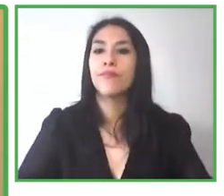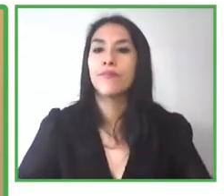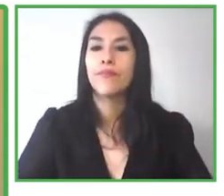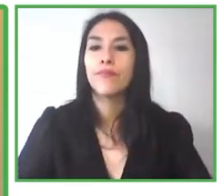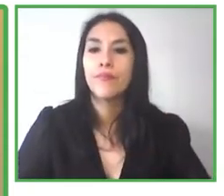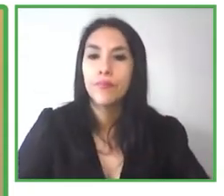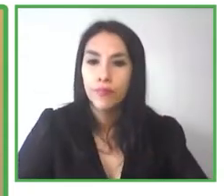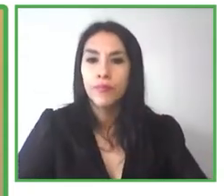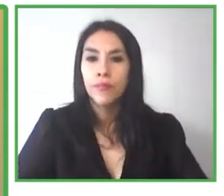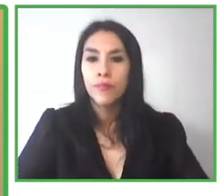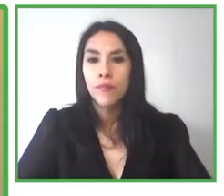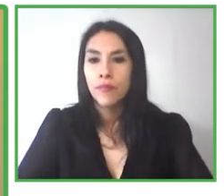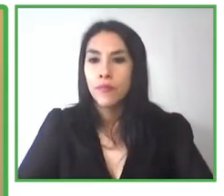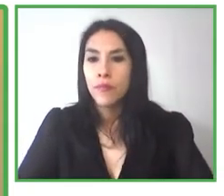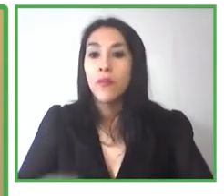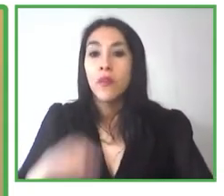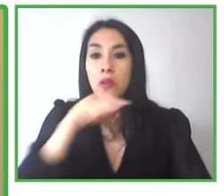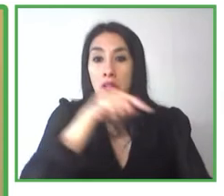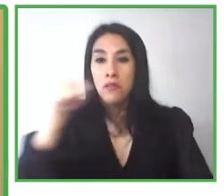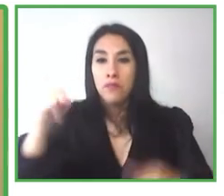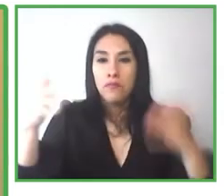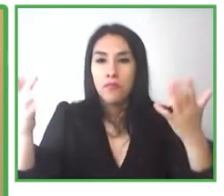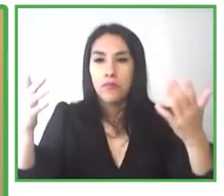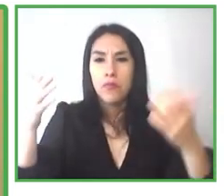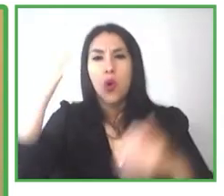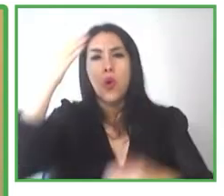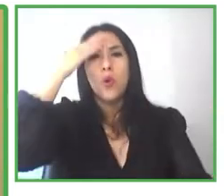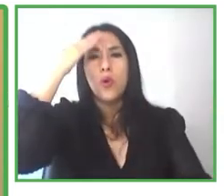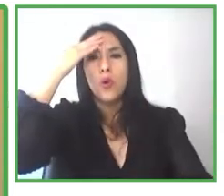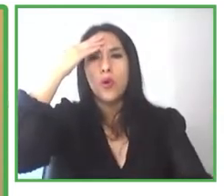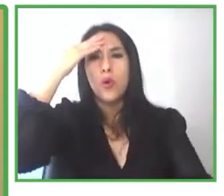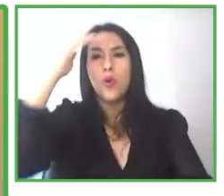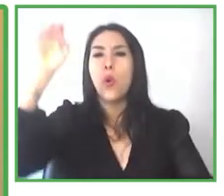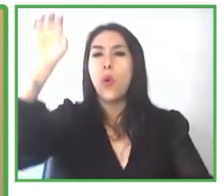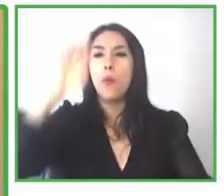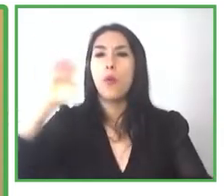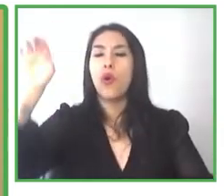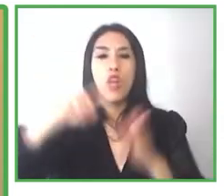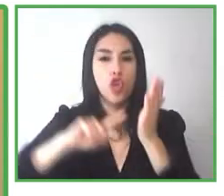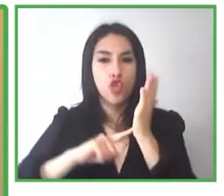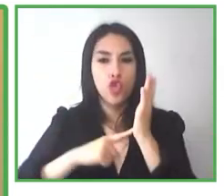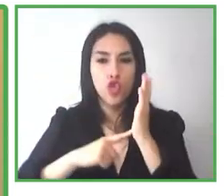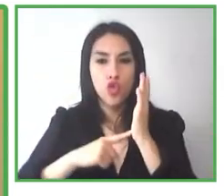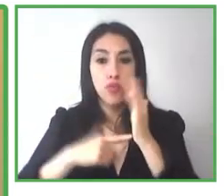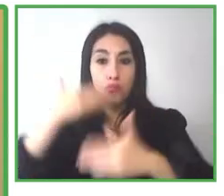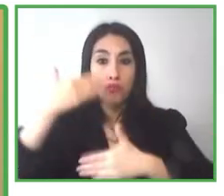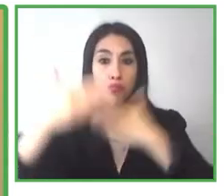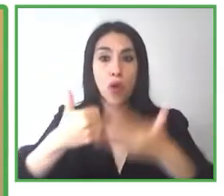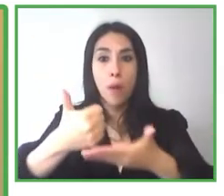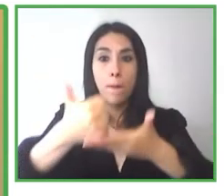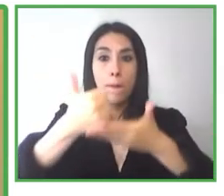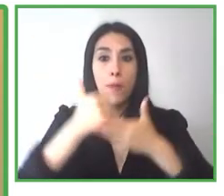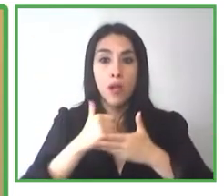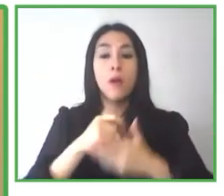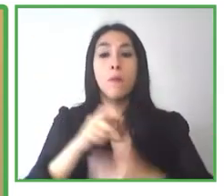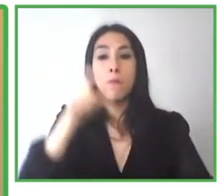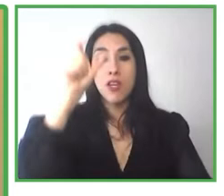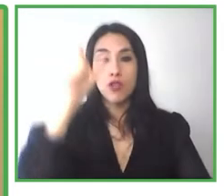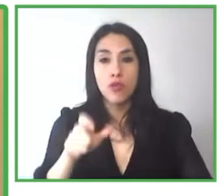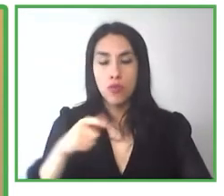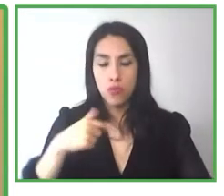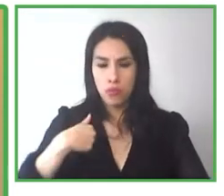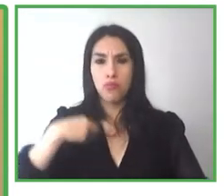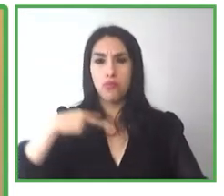donde estamos analizando cómo las últimas tecnologías pueden ayudar a alguien ciego o alguien no vidente en sus vidas diarias